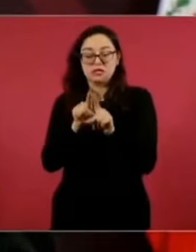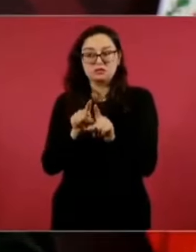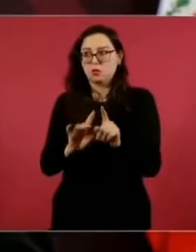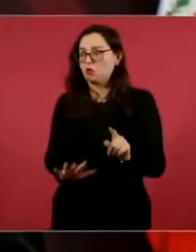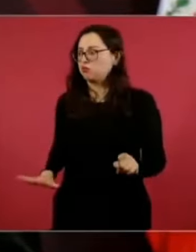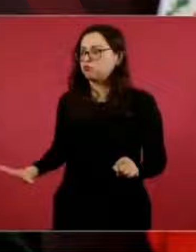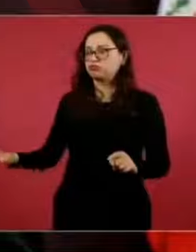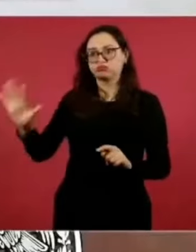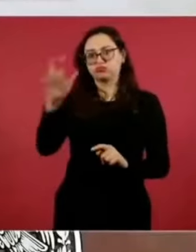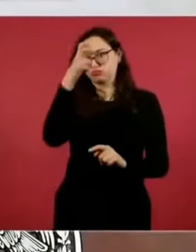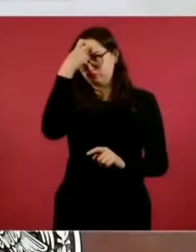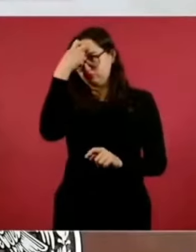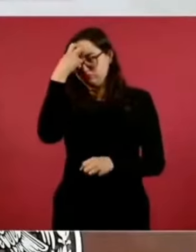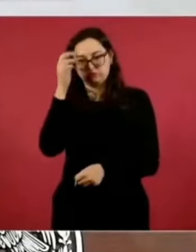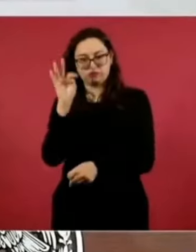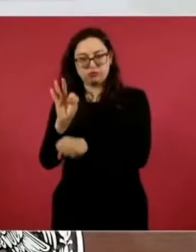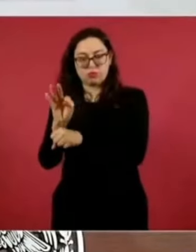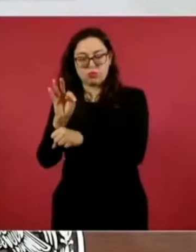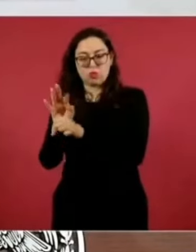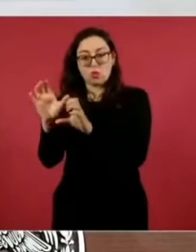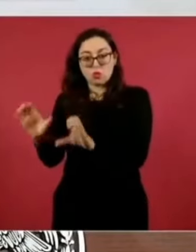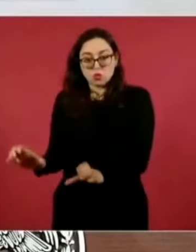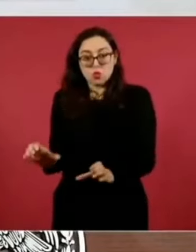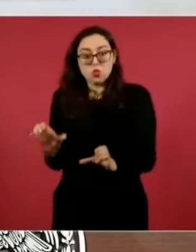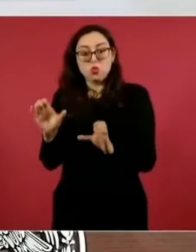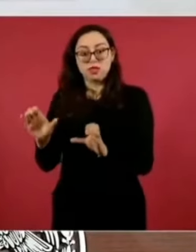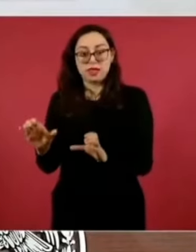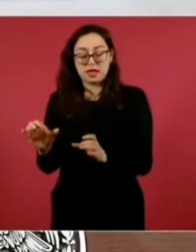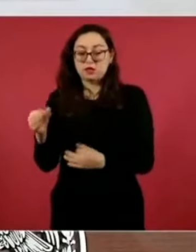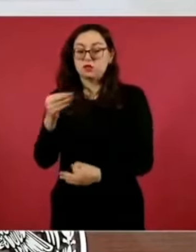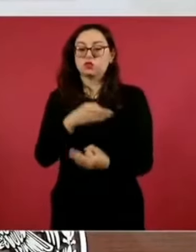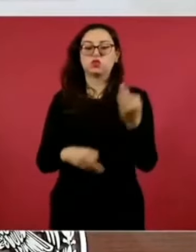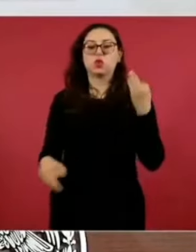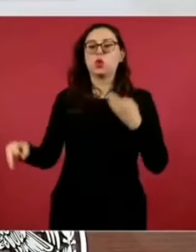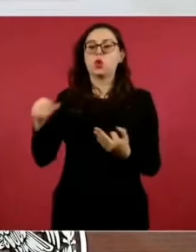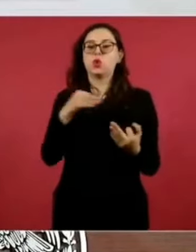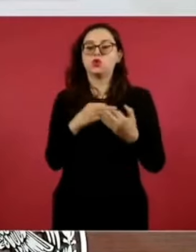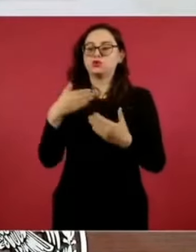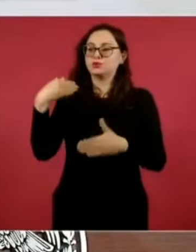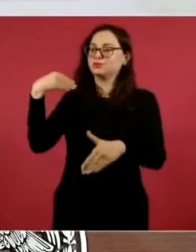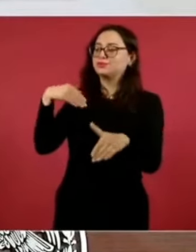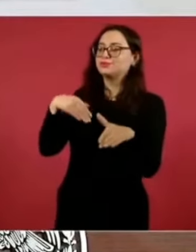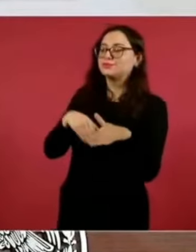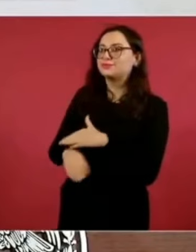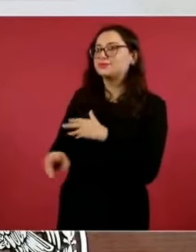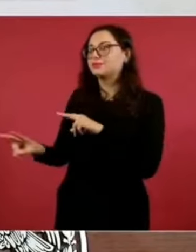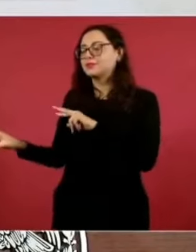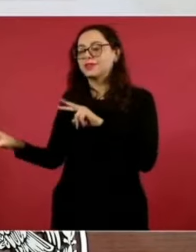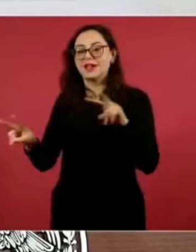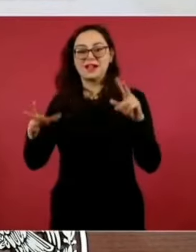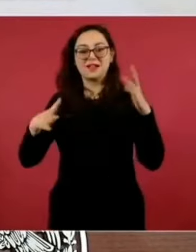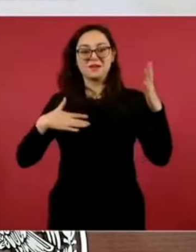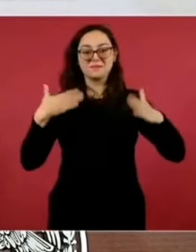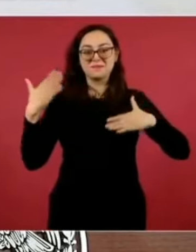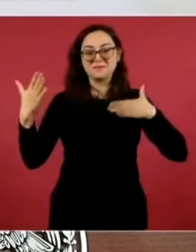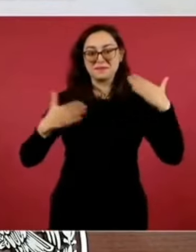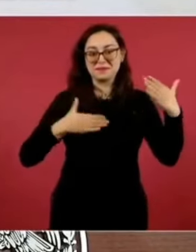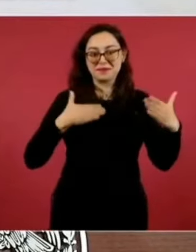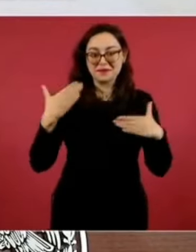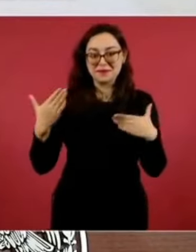Y Chapultepec decía que es un parque nacional,